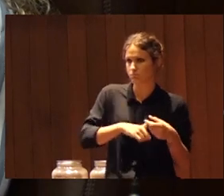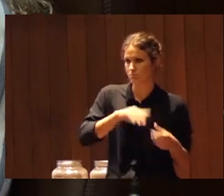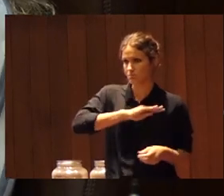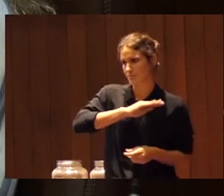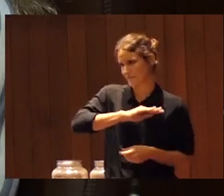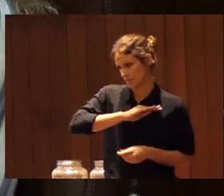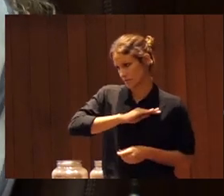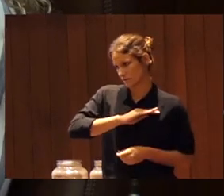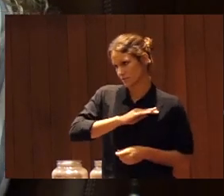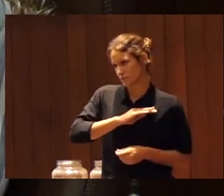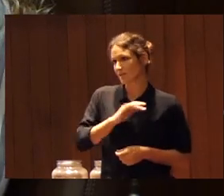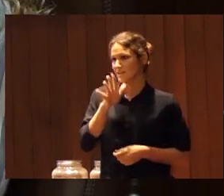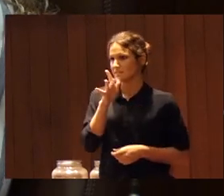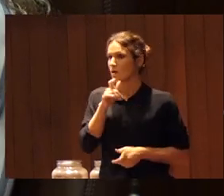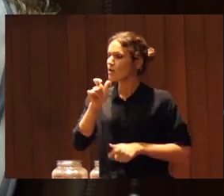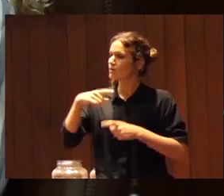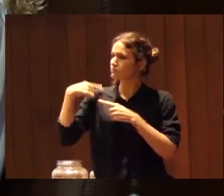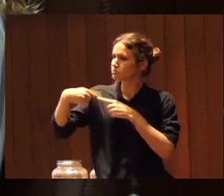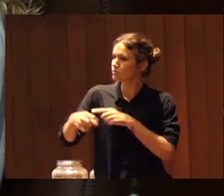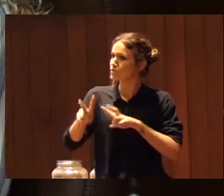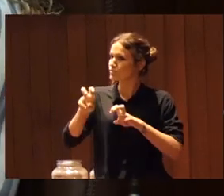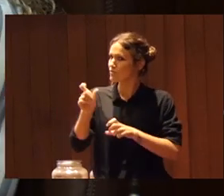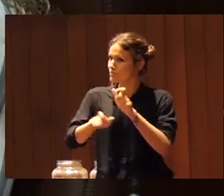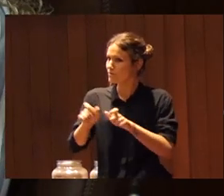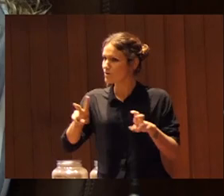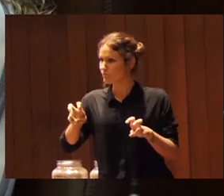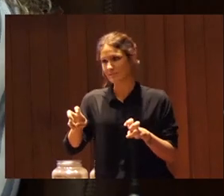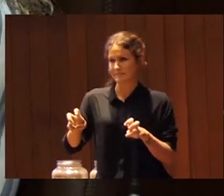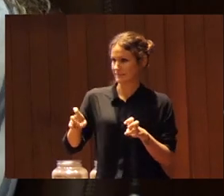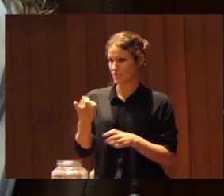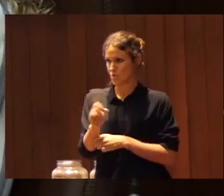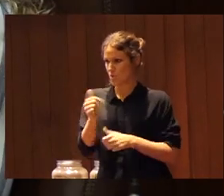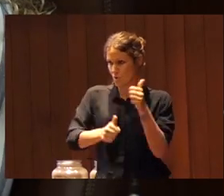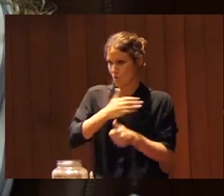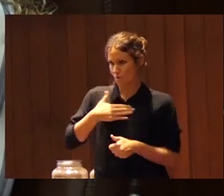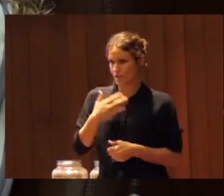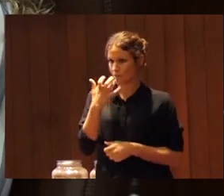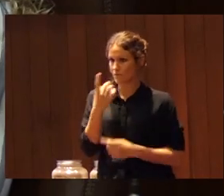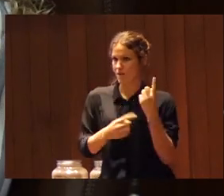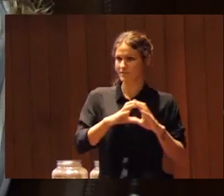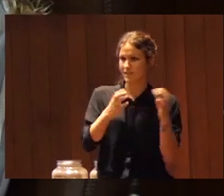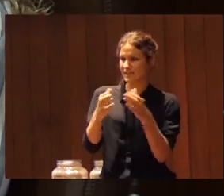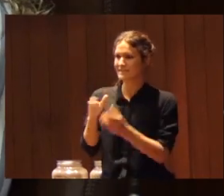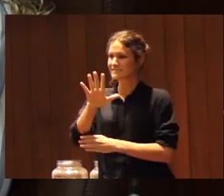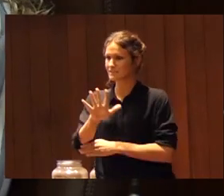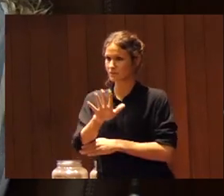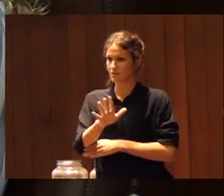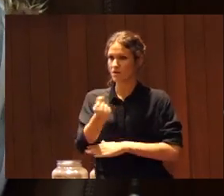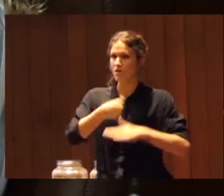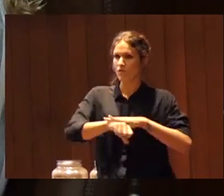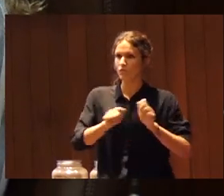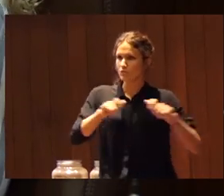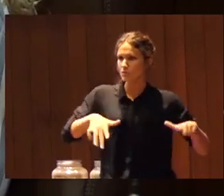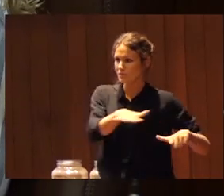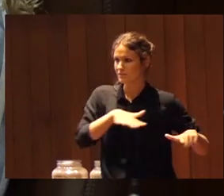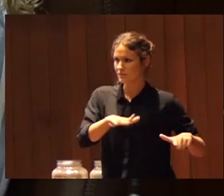y las nuevas generaciones no lo son entonces es como un ciclo que vamos viendo a veces hay cinco equipos de fútbol sala femenino y hay años que hay